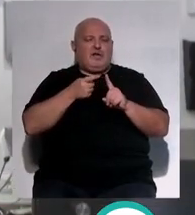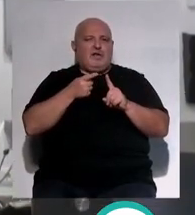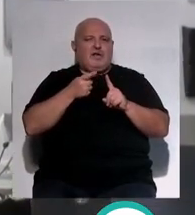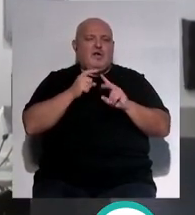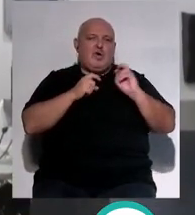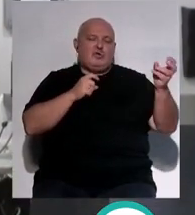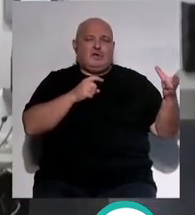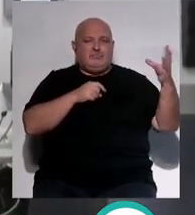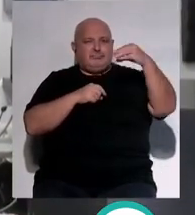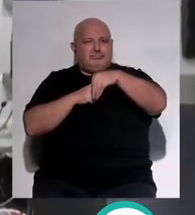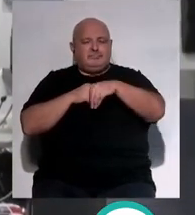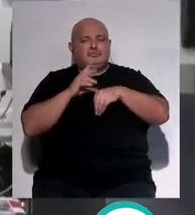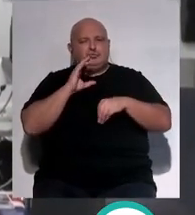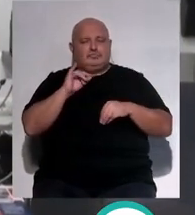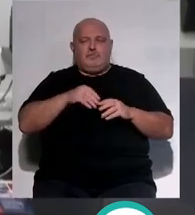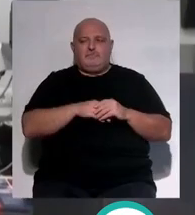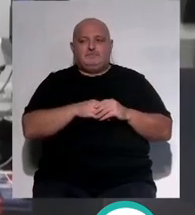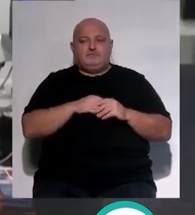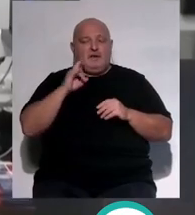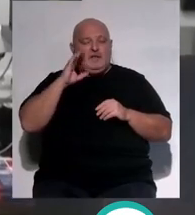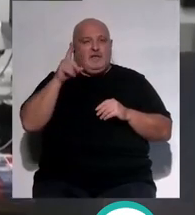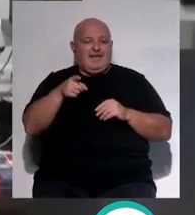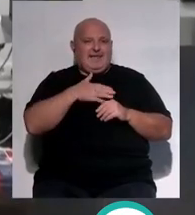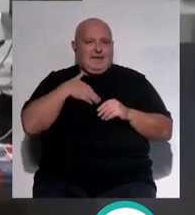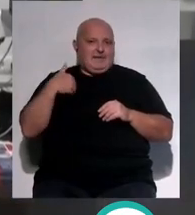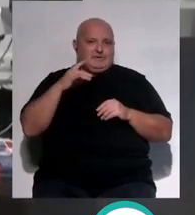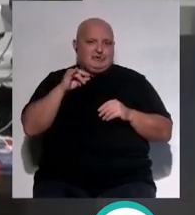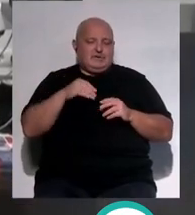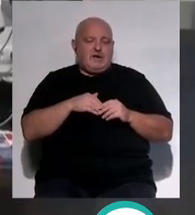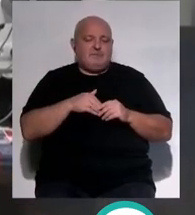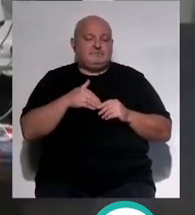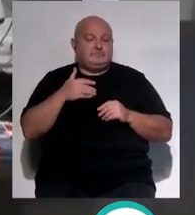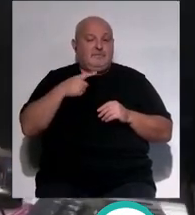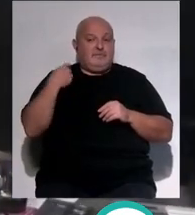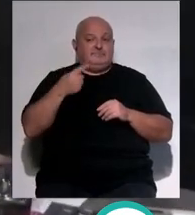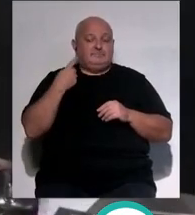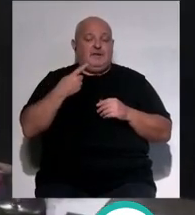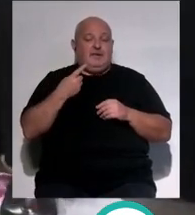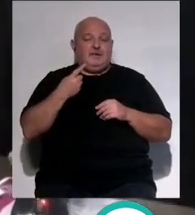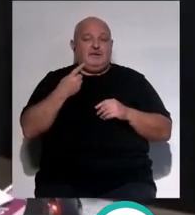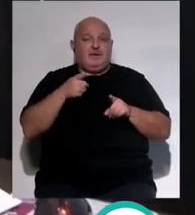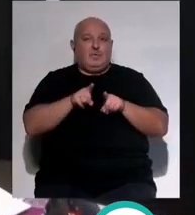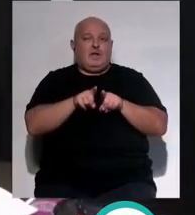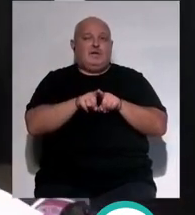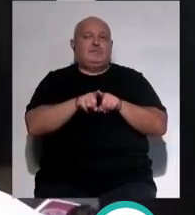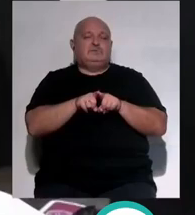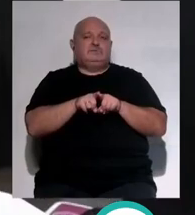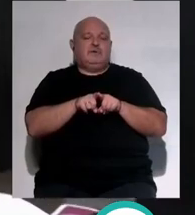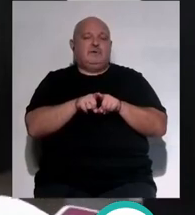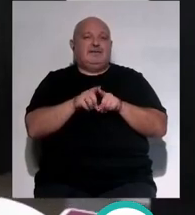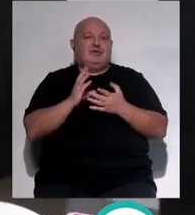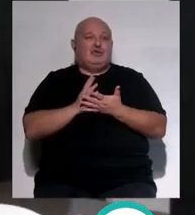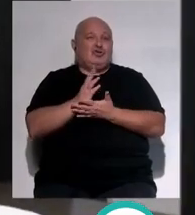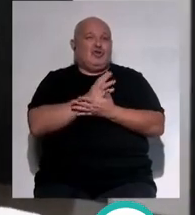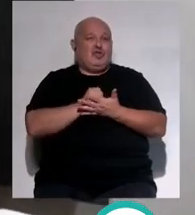Astarte? Para nosotros la idea inicial es esa efectivamente es decir para nosotros es fundamental que